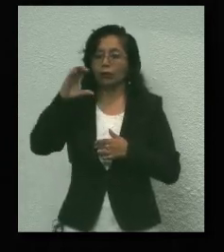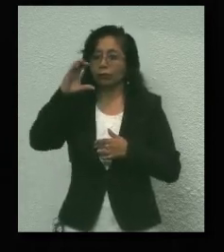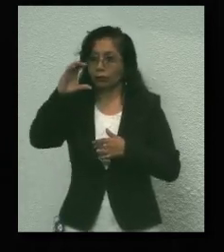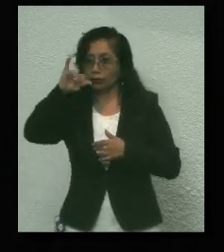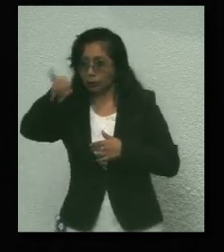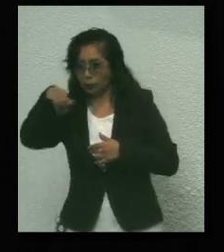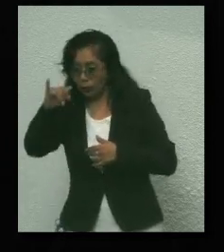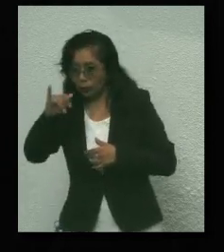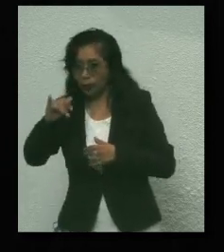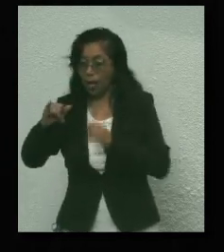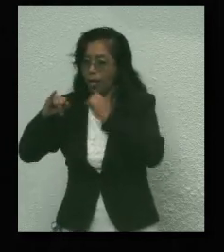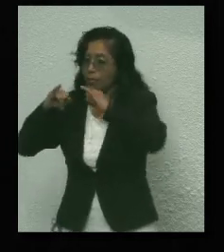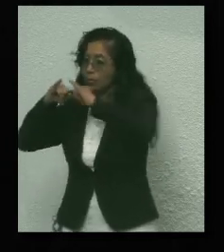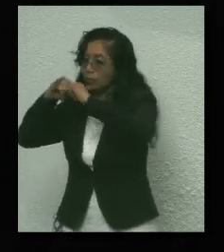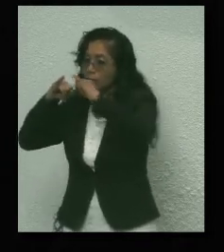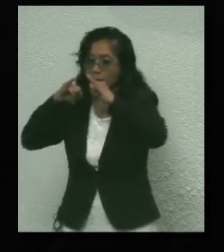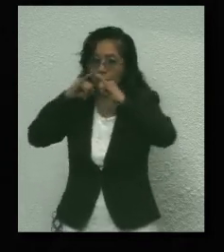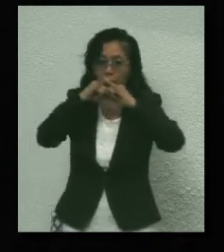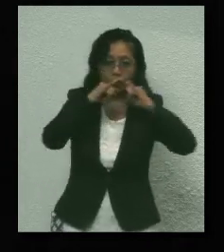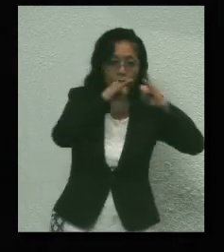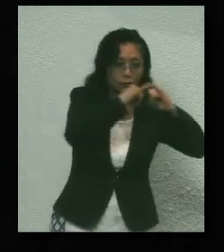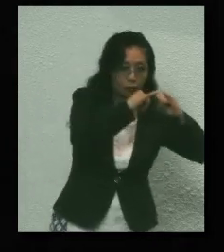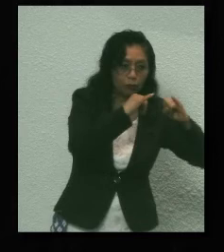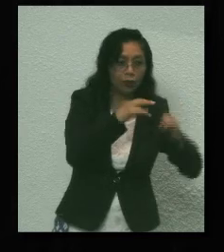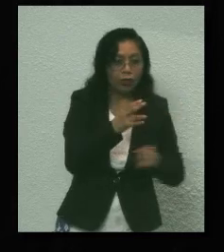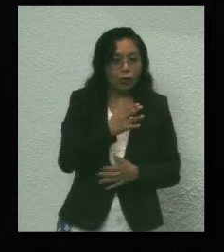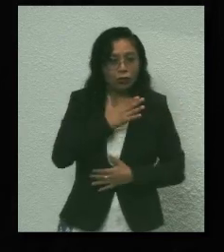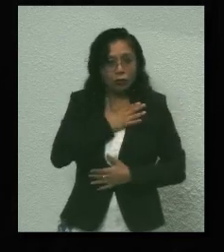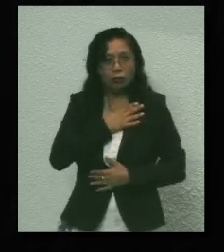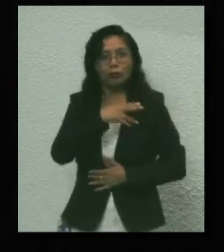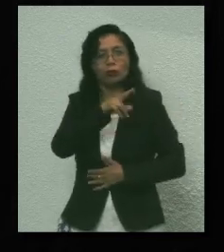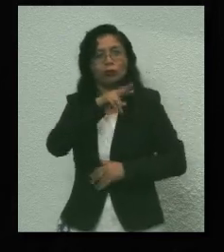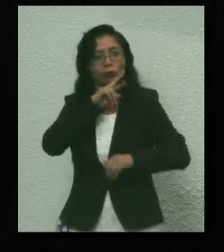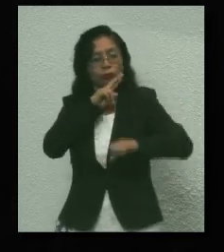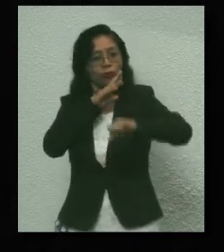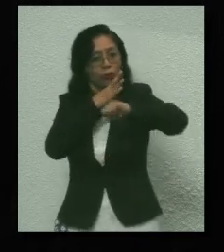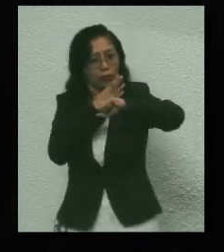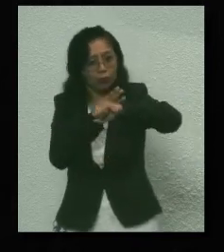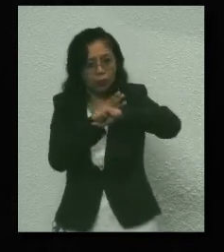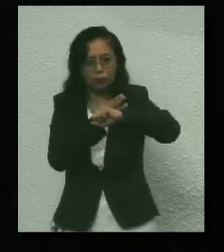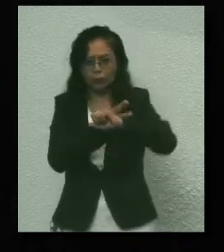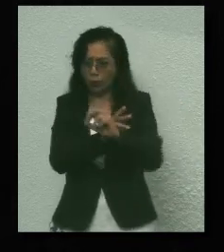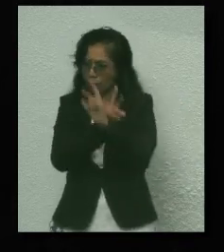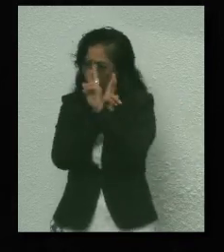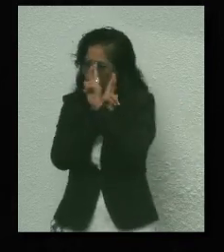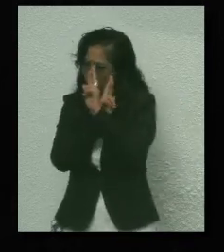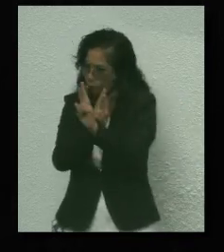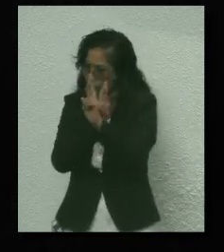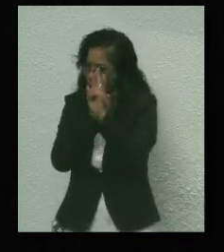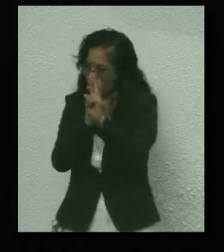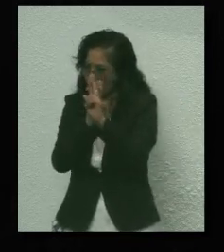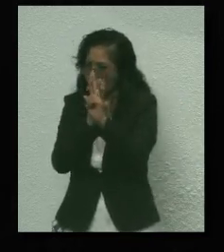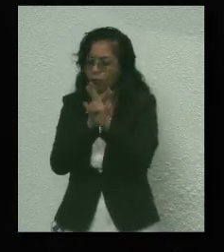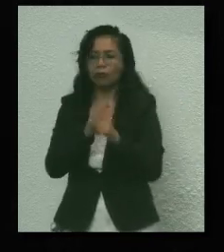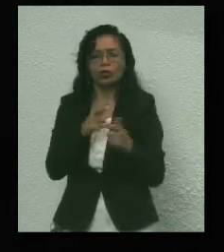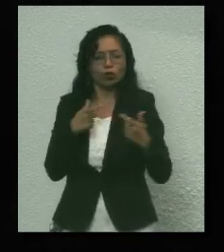a las instituciones del Estado nos corresponde seguir trabajando en una relación de respeto y colaboración.